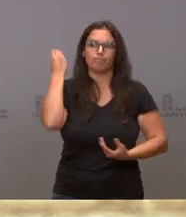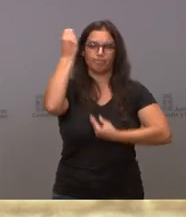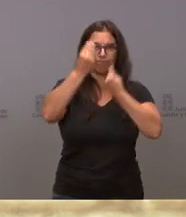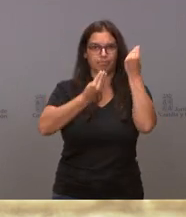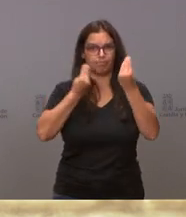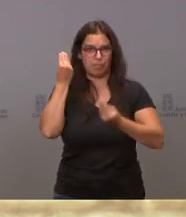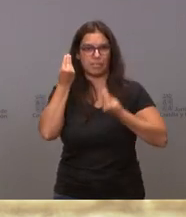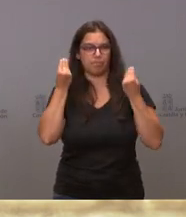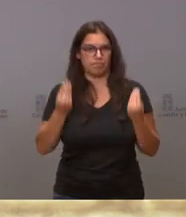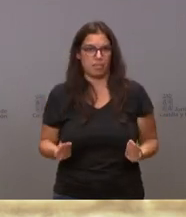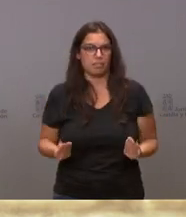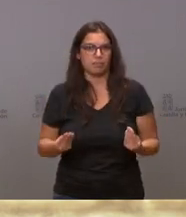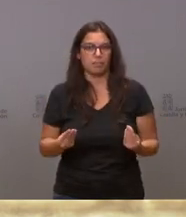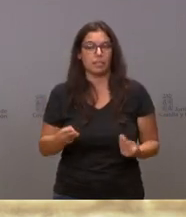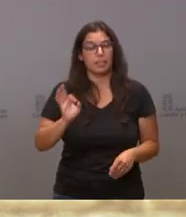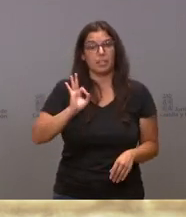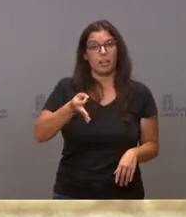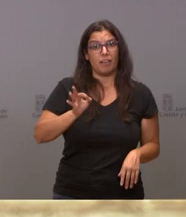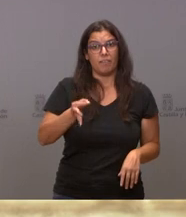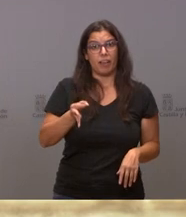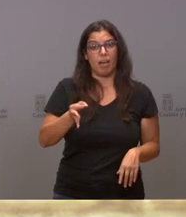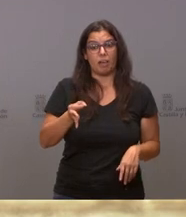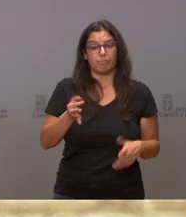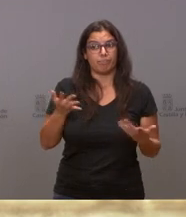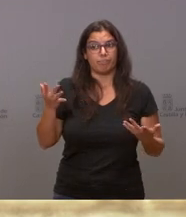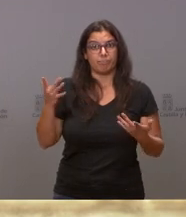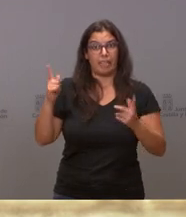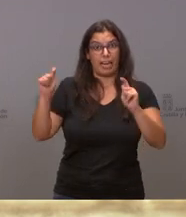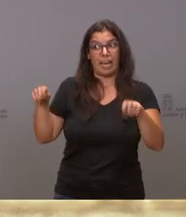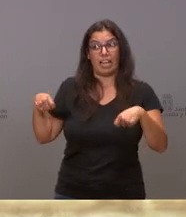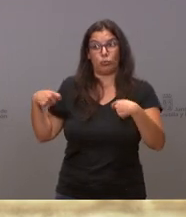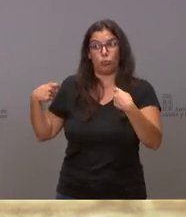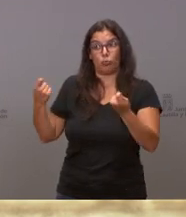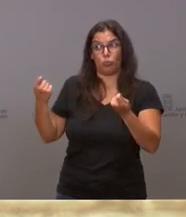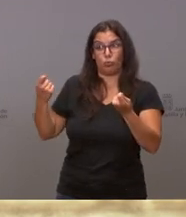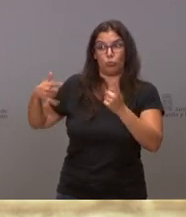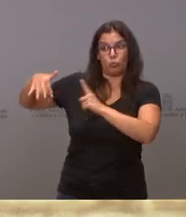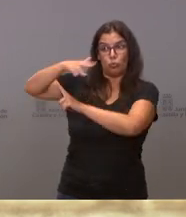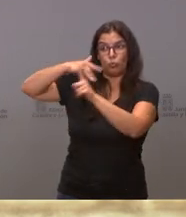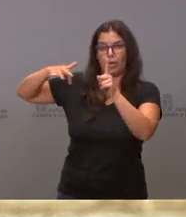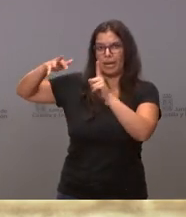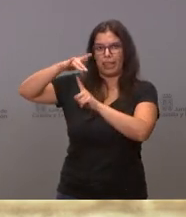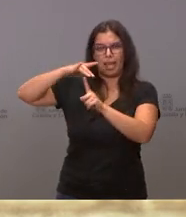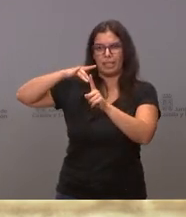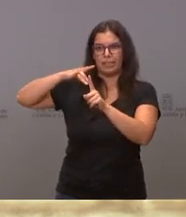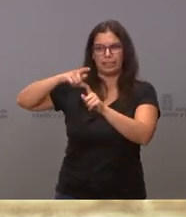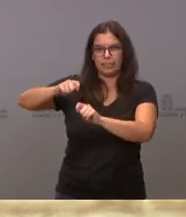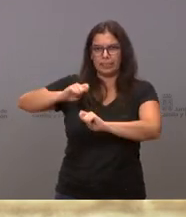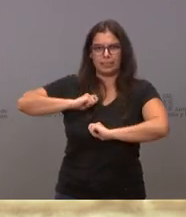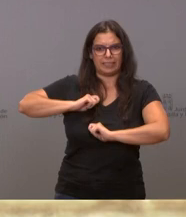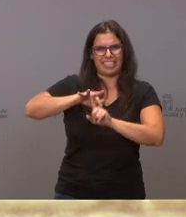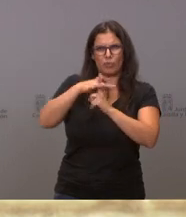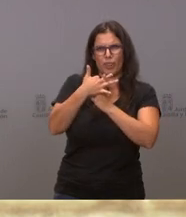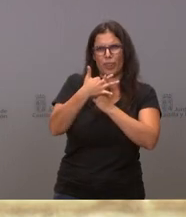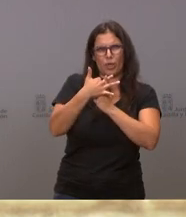Es verdad que la naturaleza nos está sometiendo a condiciones extremas y esto